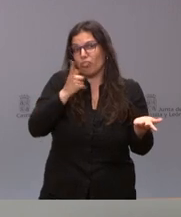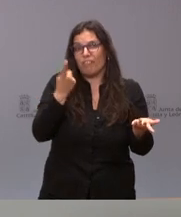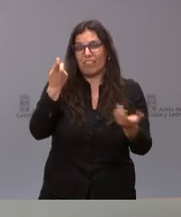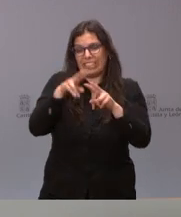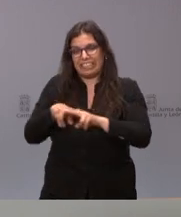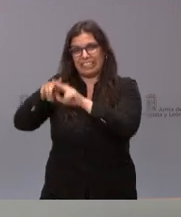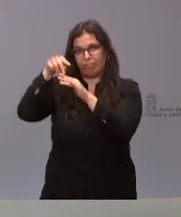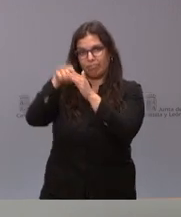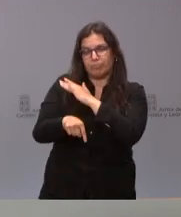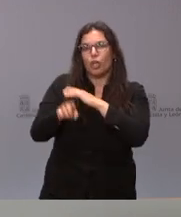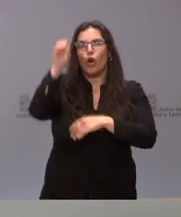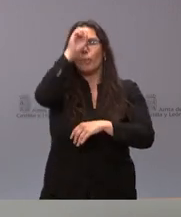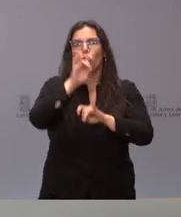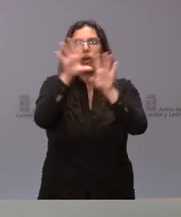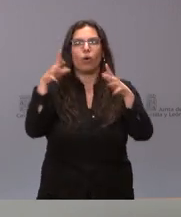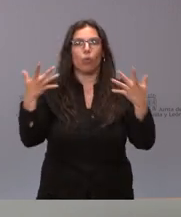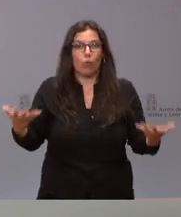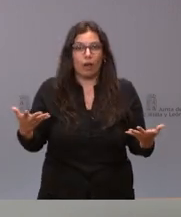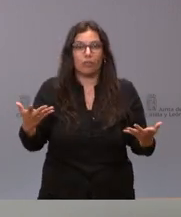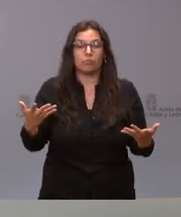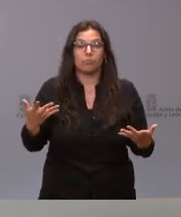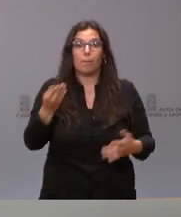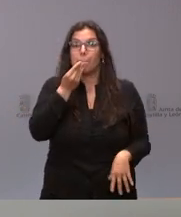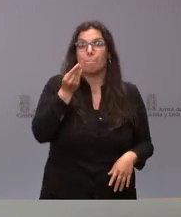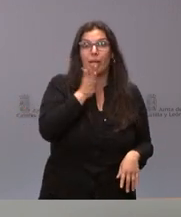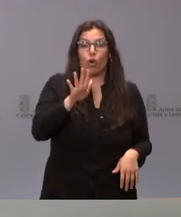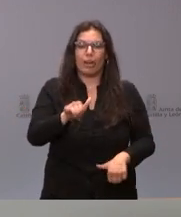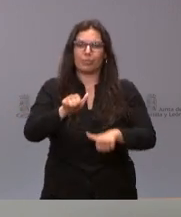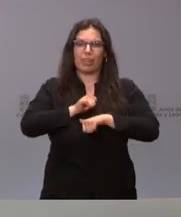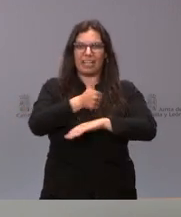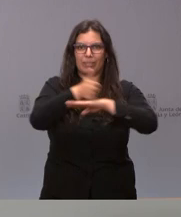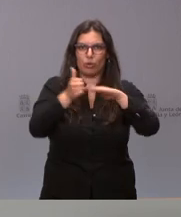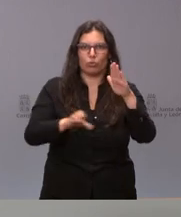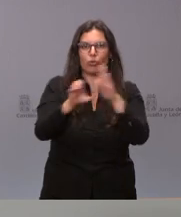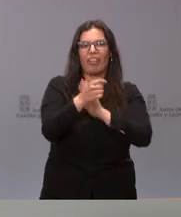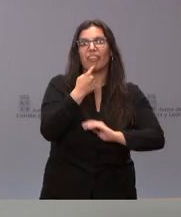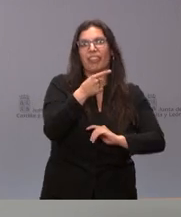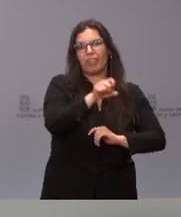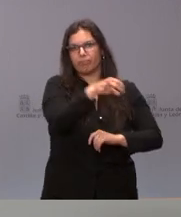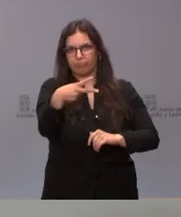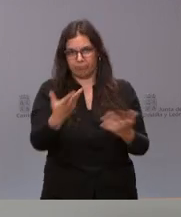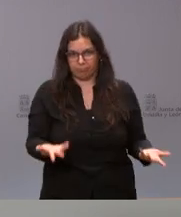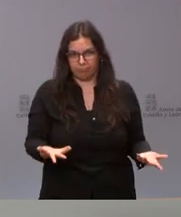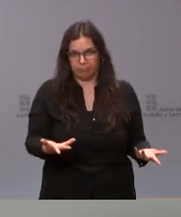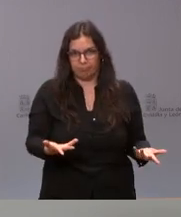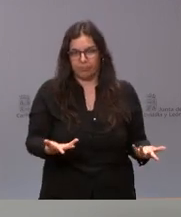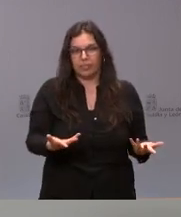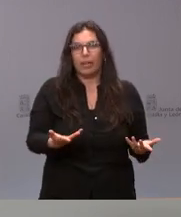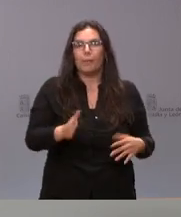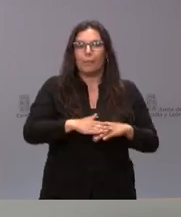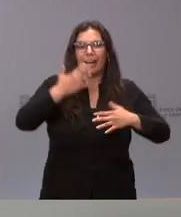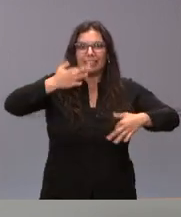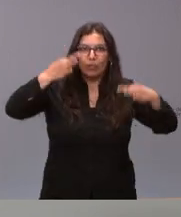pero sí que tenemos una opinión clara. Hubiera sido bueno esperar a la sentencia del Tribunal Constitucional y, por tanto, garantizar